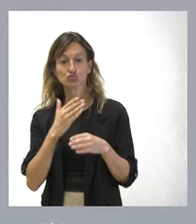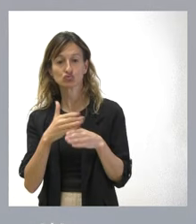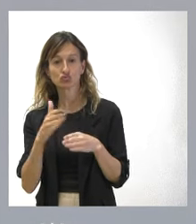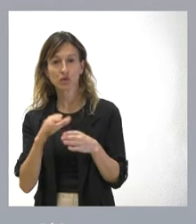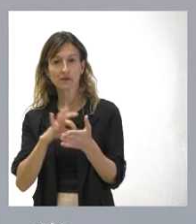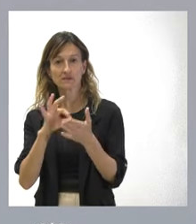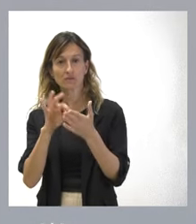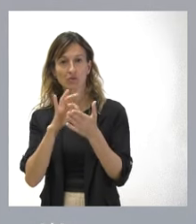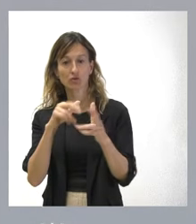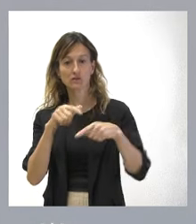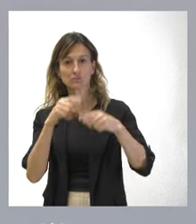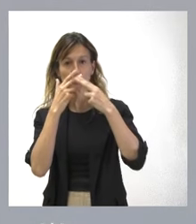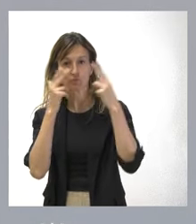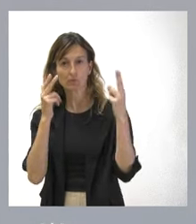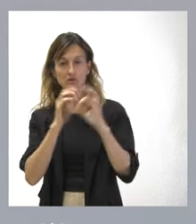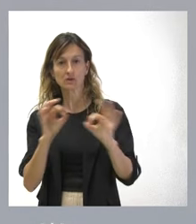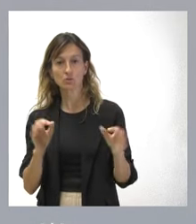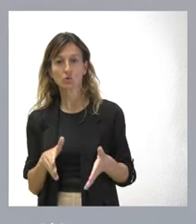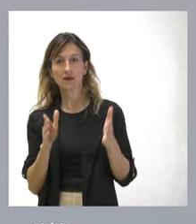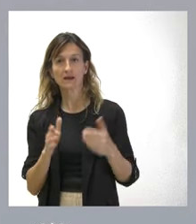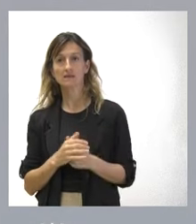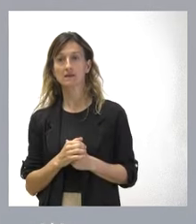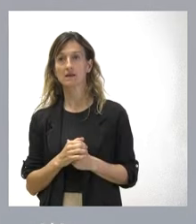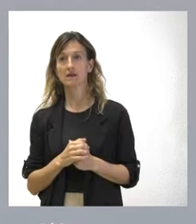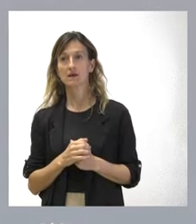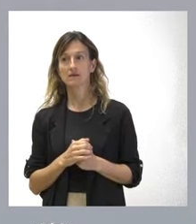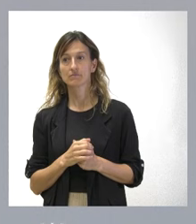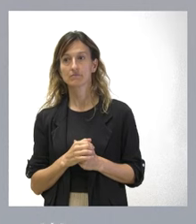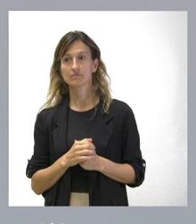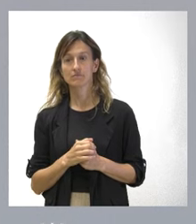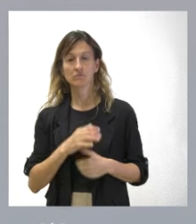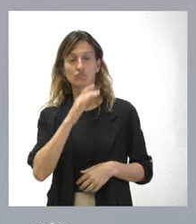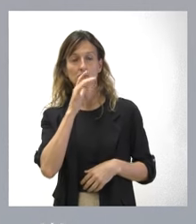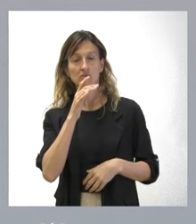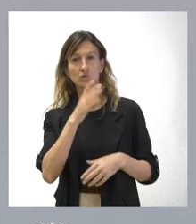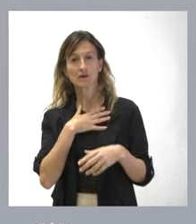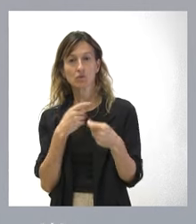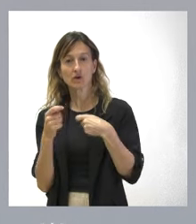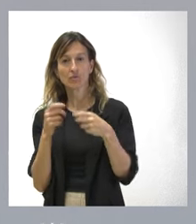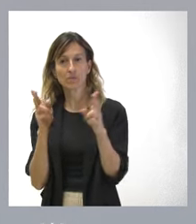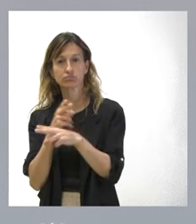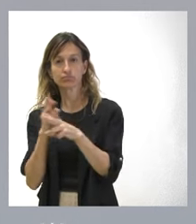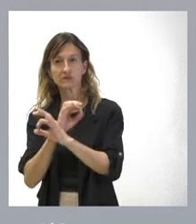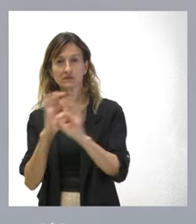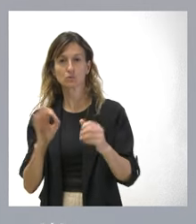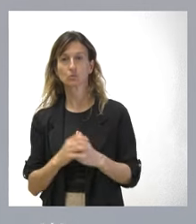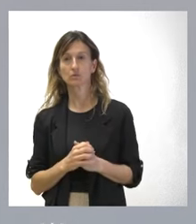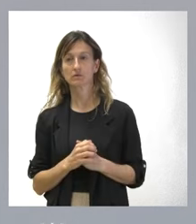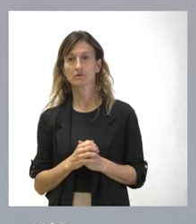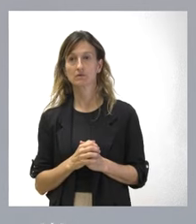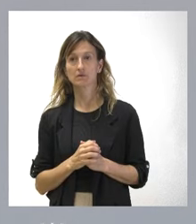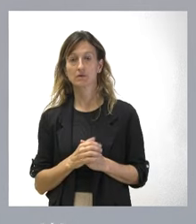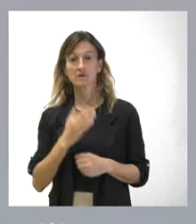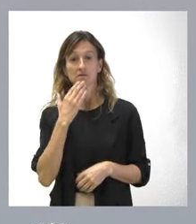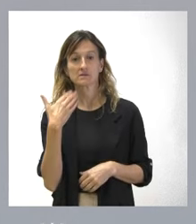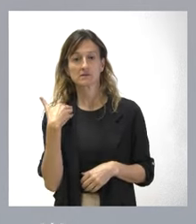de transporte por carretera y, por tanto, no estamos por negociar la supresión de ninguna de estas líneas. Si se nos llama,